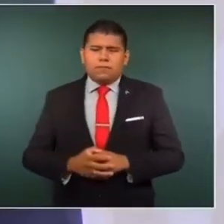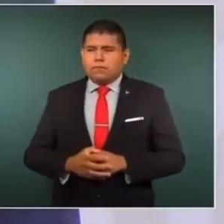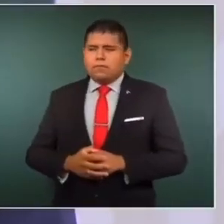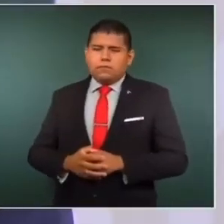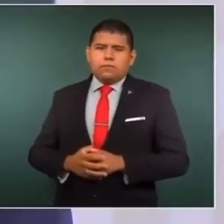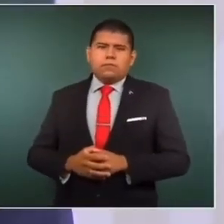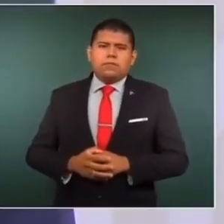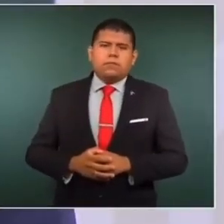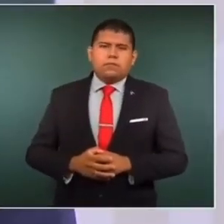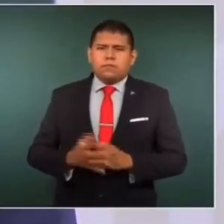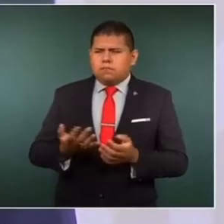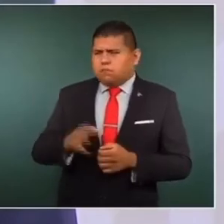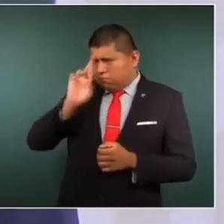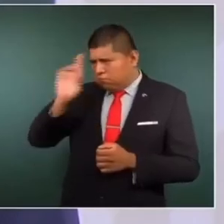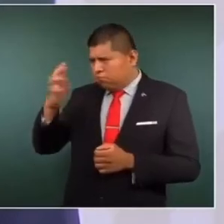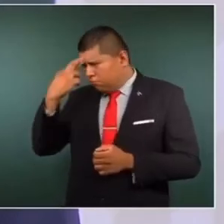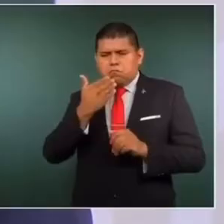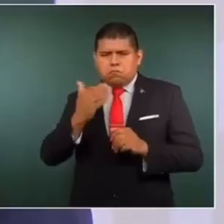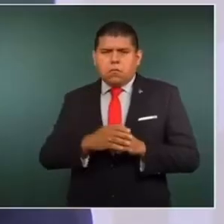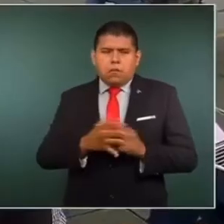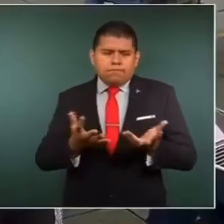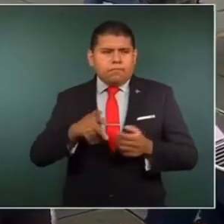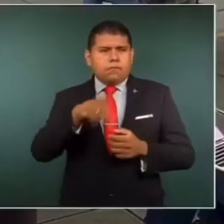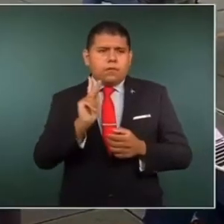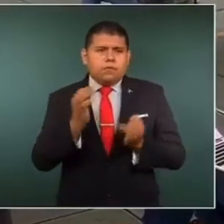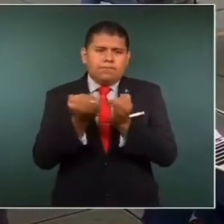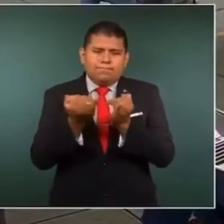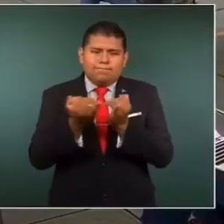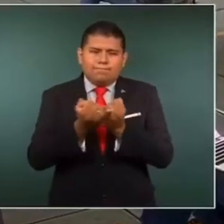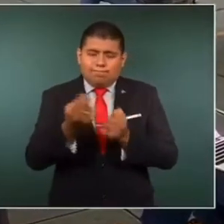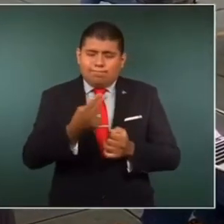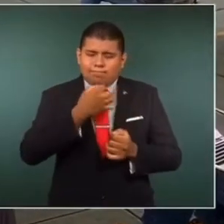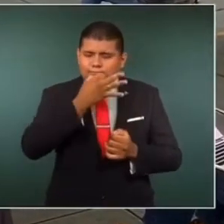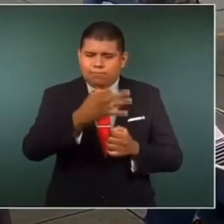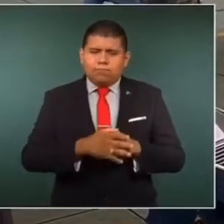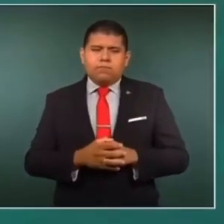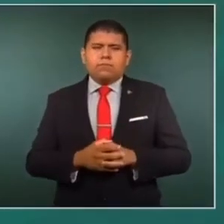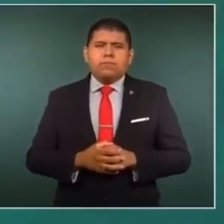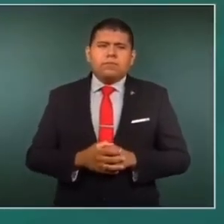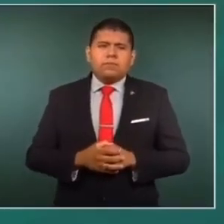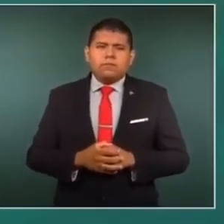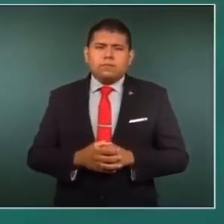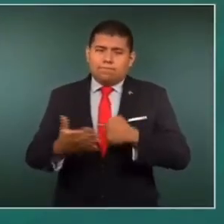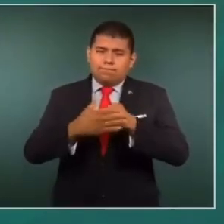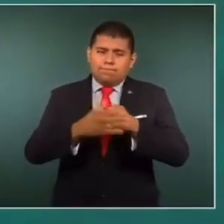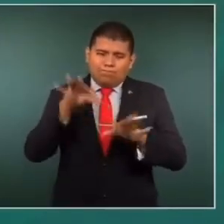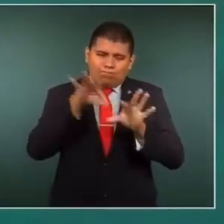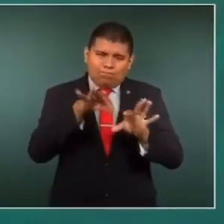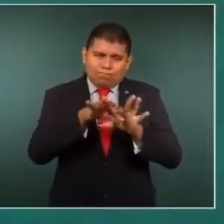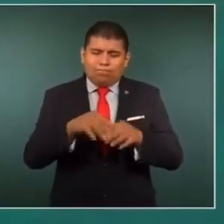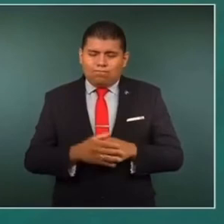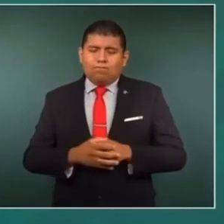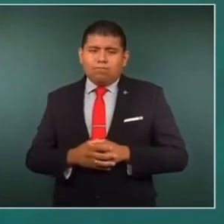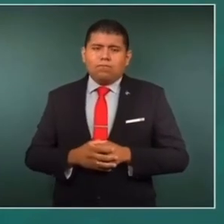Y hay respeto y hay coordinación. Pero también hay que decirlo, vienen las elecciones.